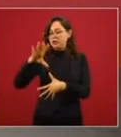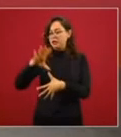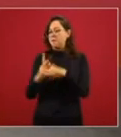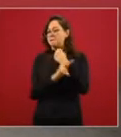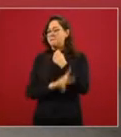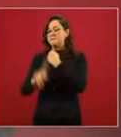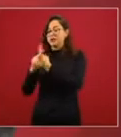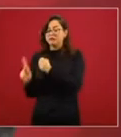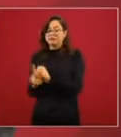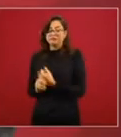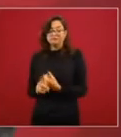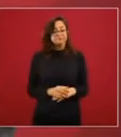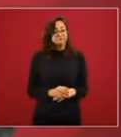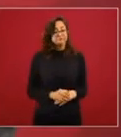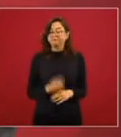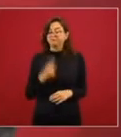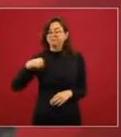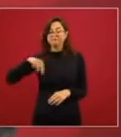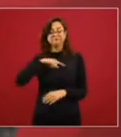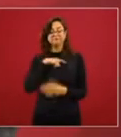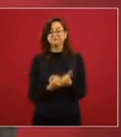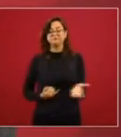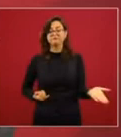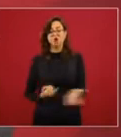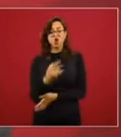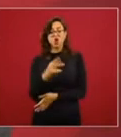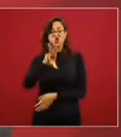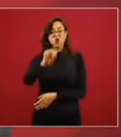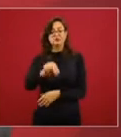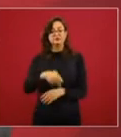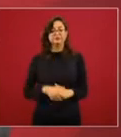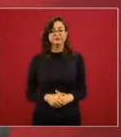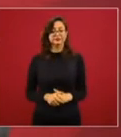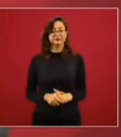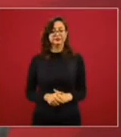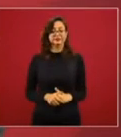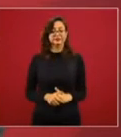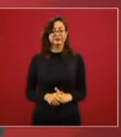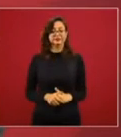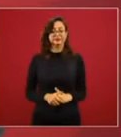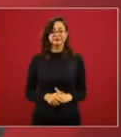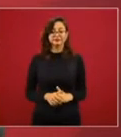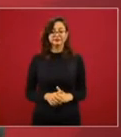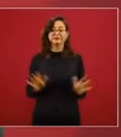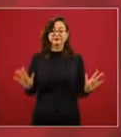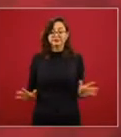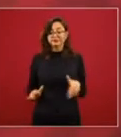nosotros decimos no pero ya les vamos a mostrar al final